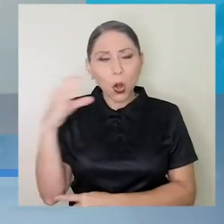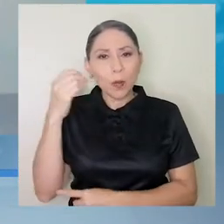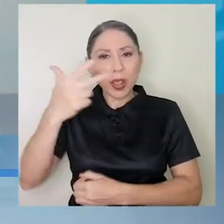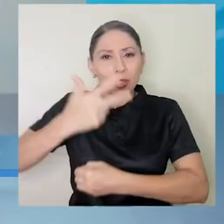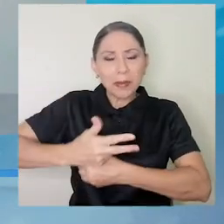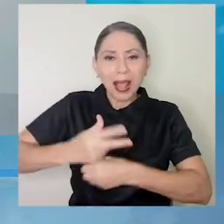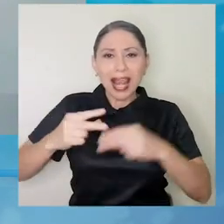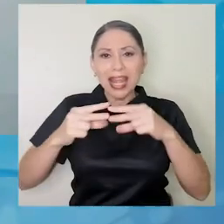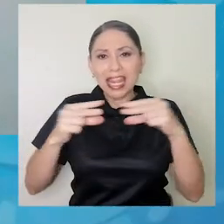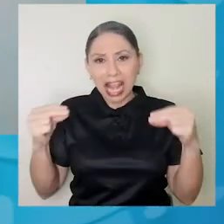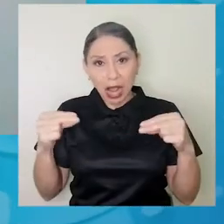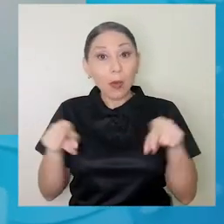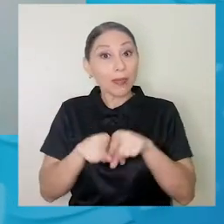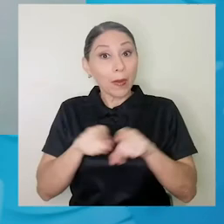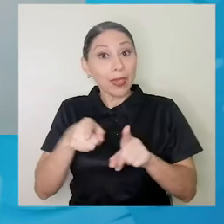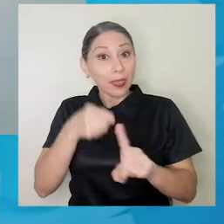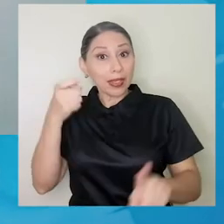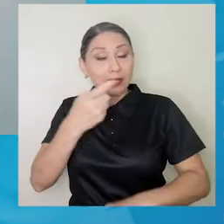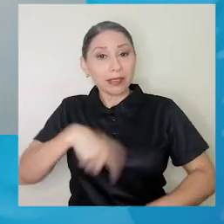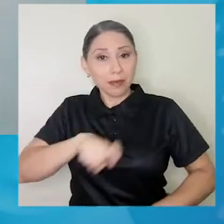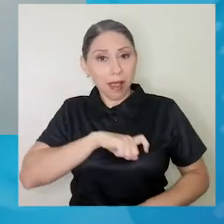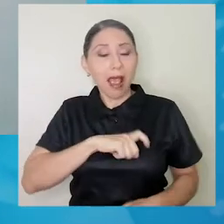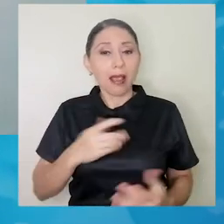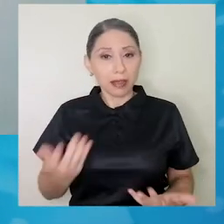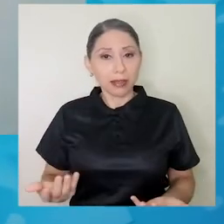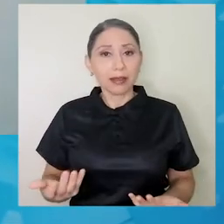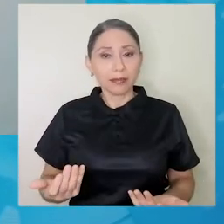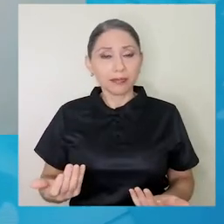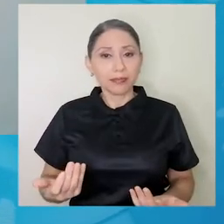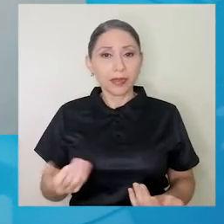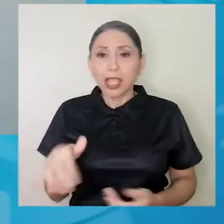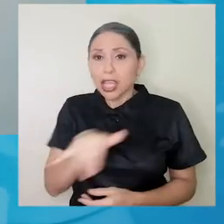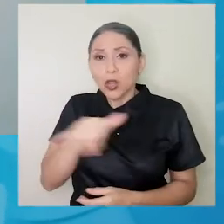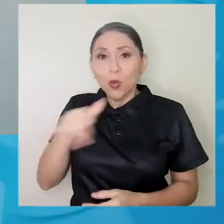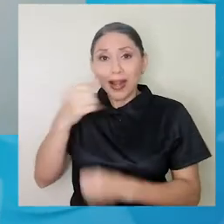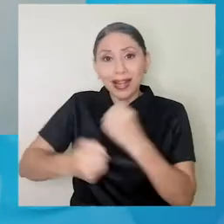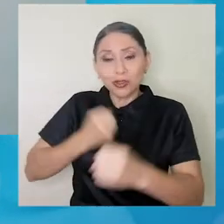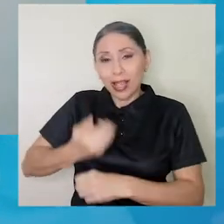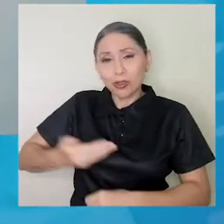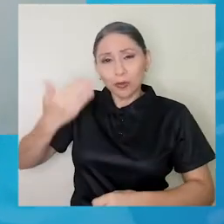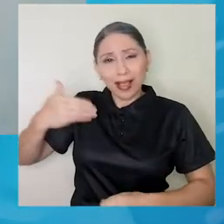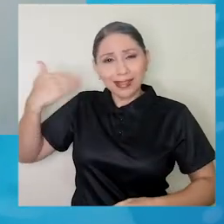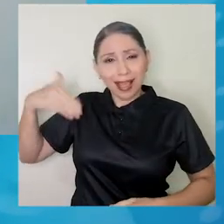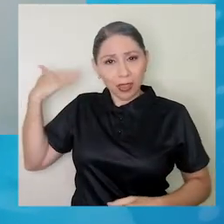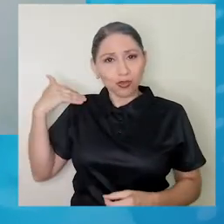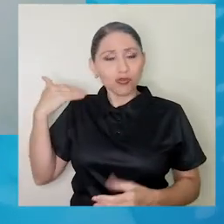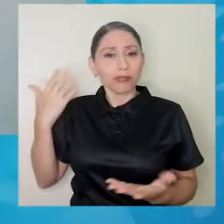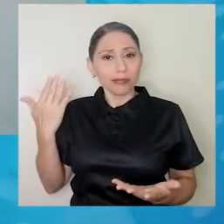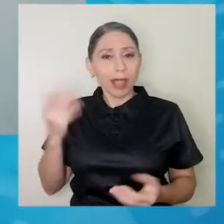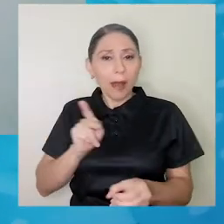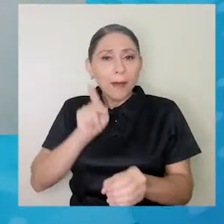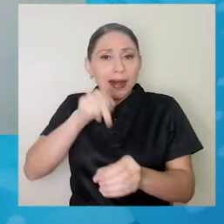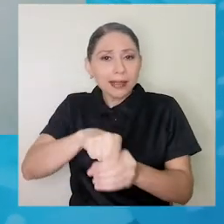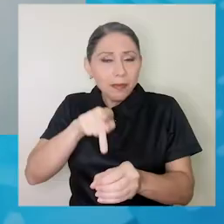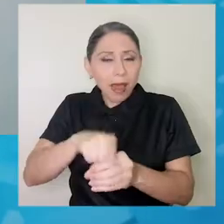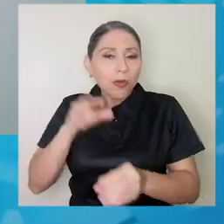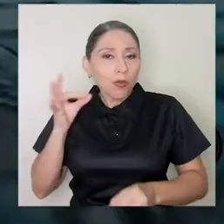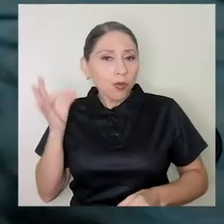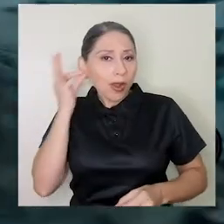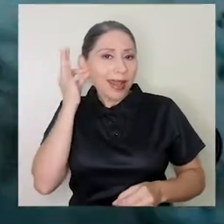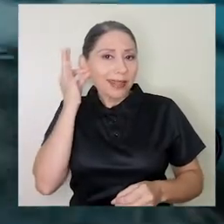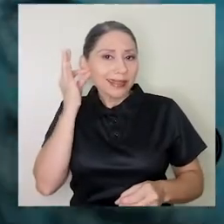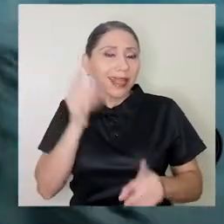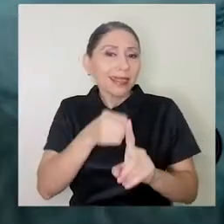Guatemala, Nicaragua y tenemos de España también. Igual que los años pasados han participado mujeres